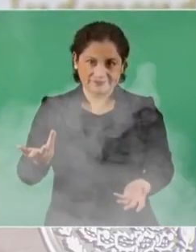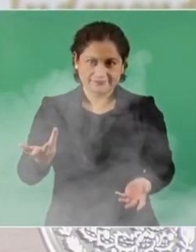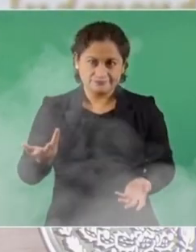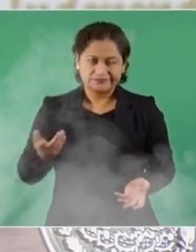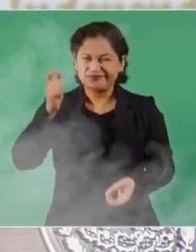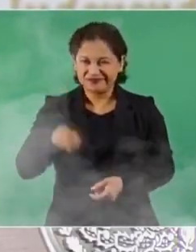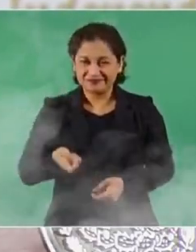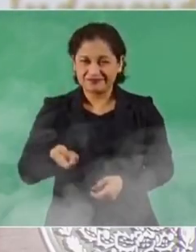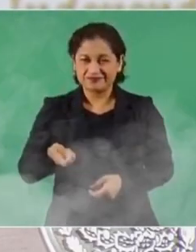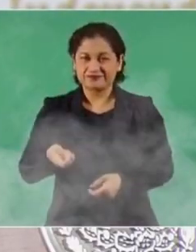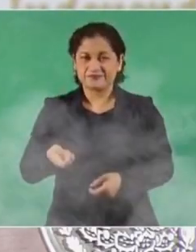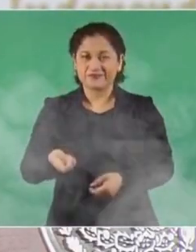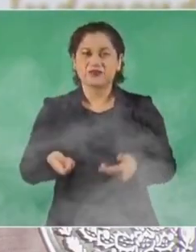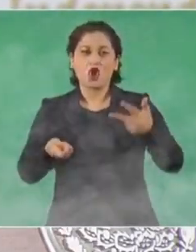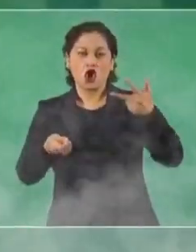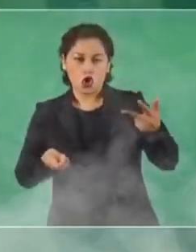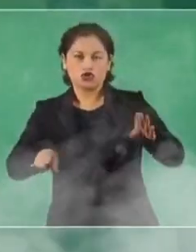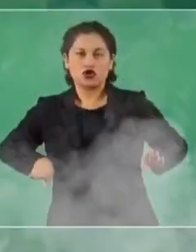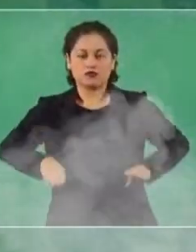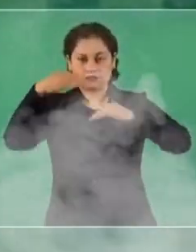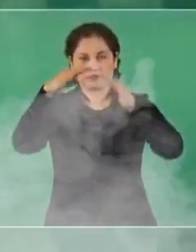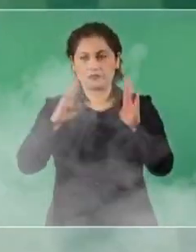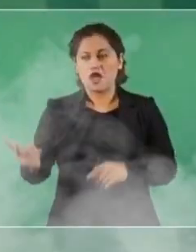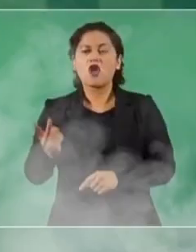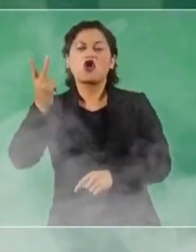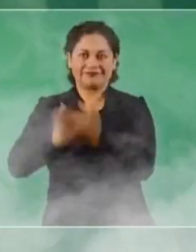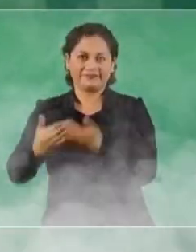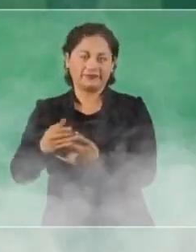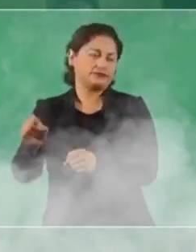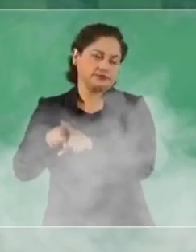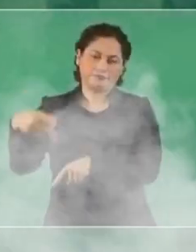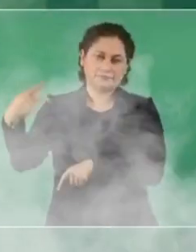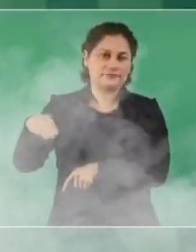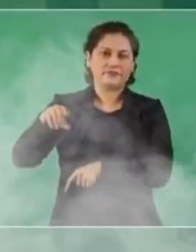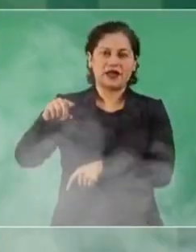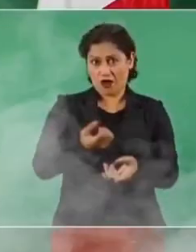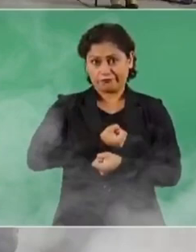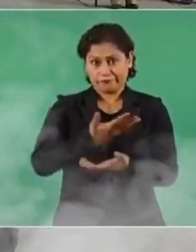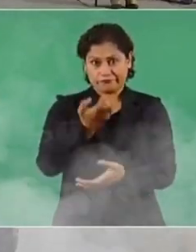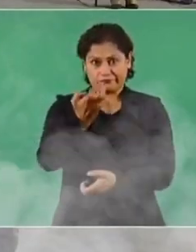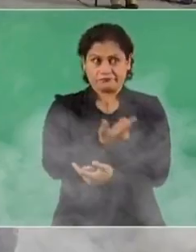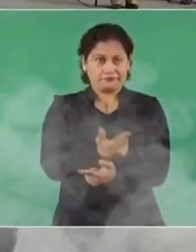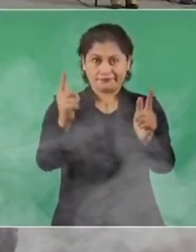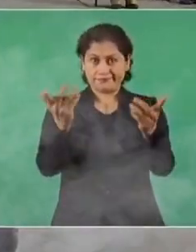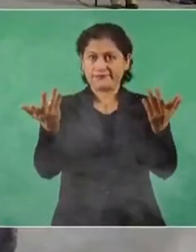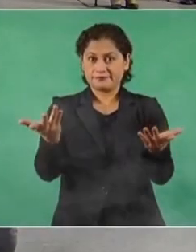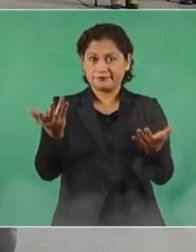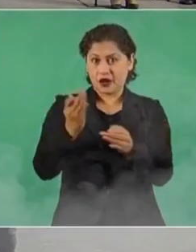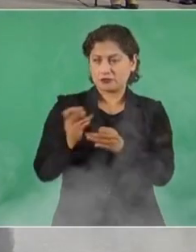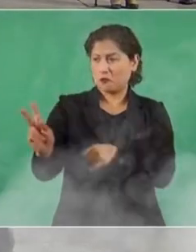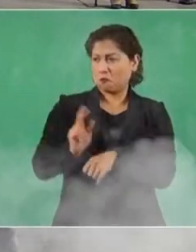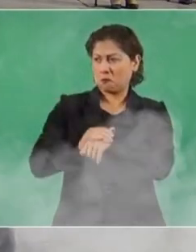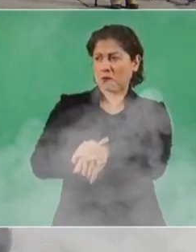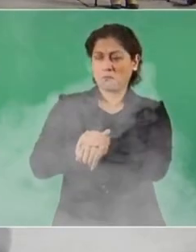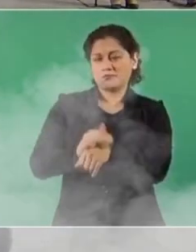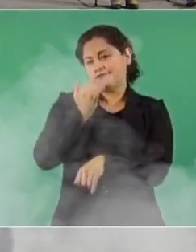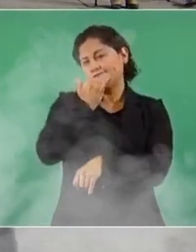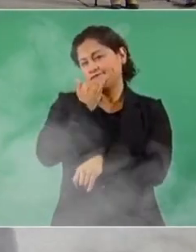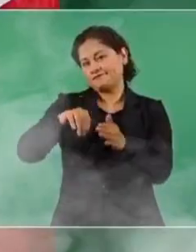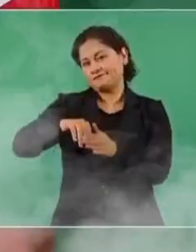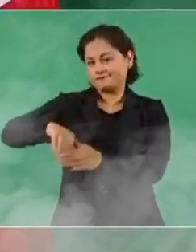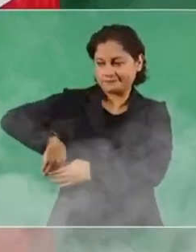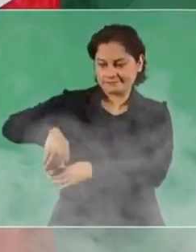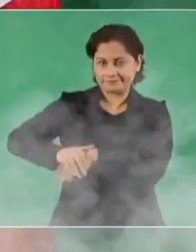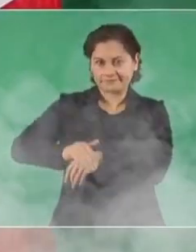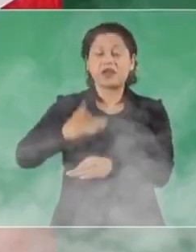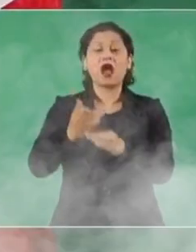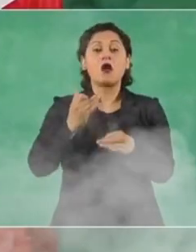ocho articulistas conservadores, dos progresistas, así está milenio, no hay nada de equilibrio, y esto no es un asunto solo de amistad, aquí está de por medio de